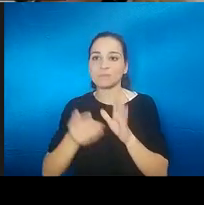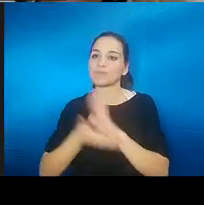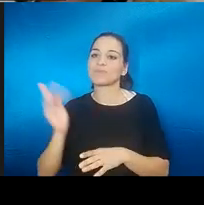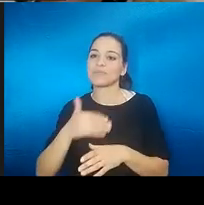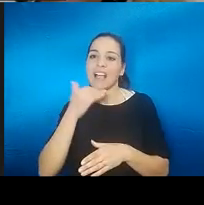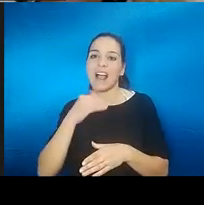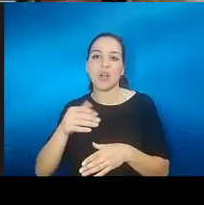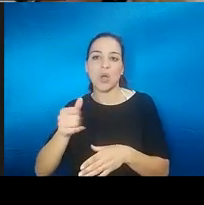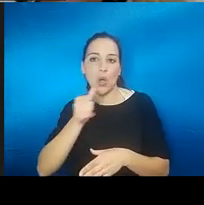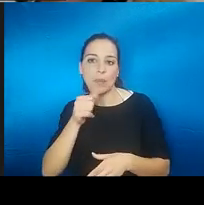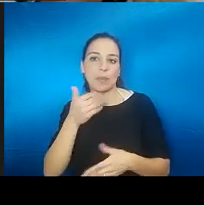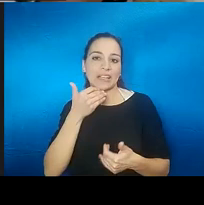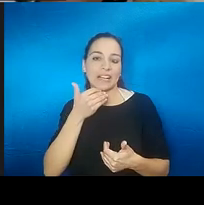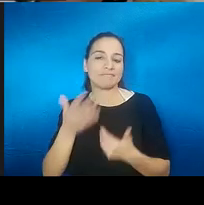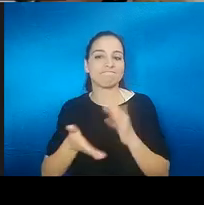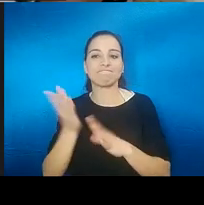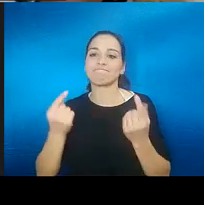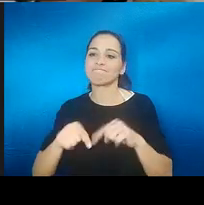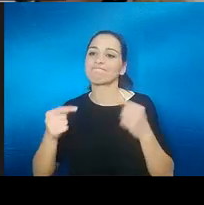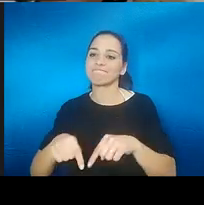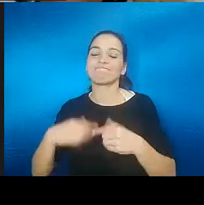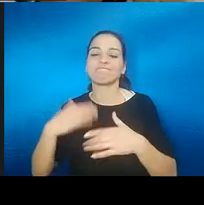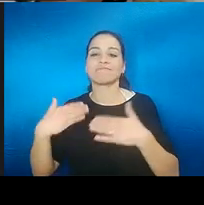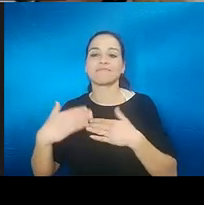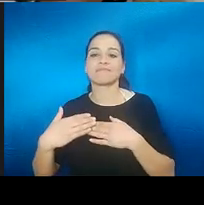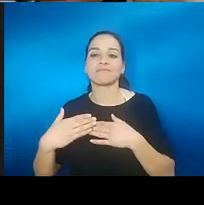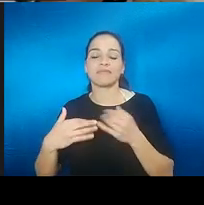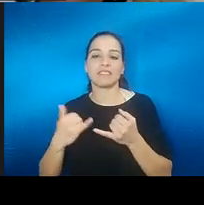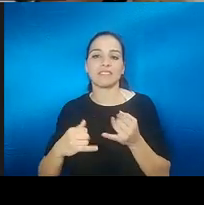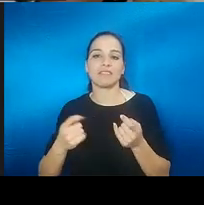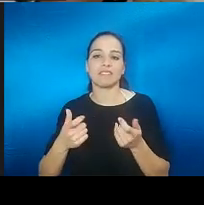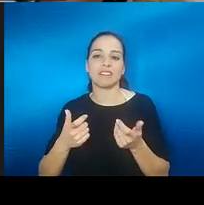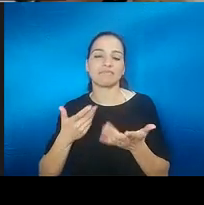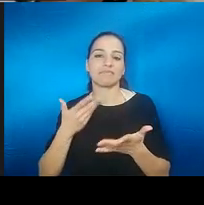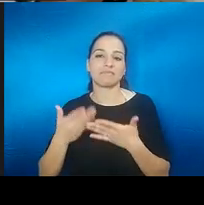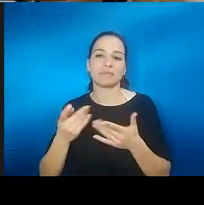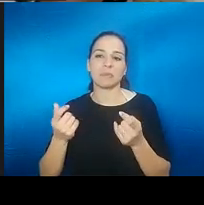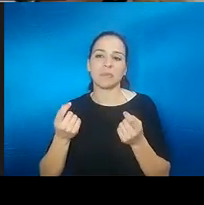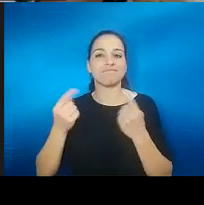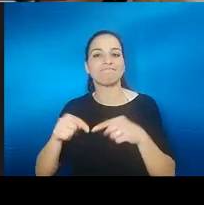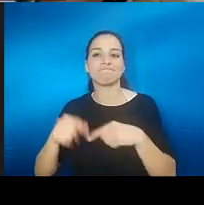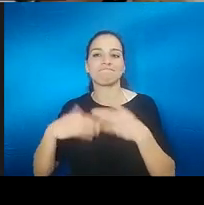cosas así, que al final también puede ir minando poco a poco esta suma de